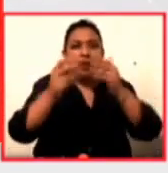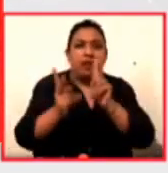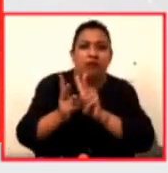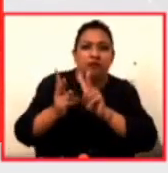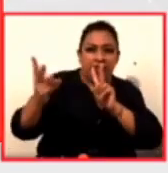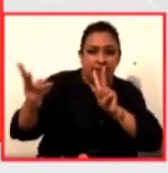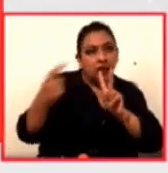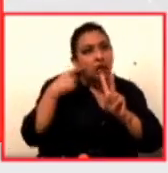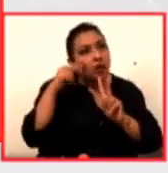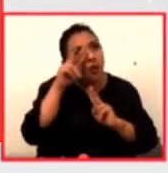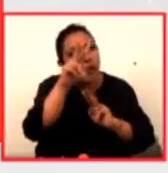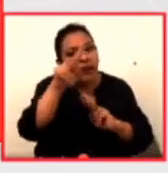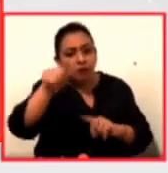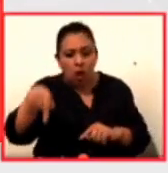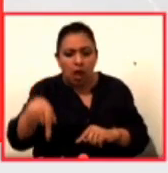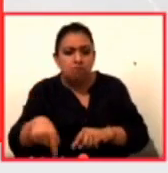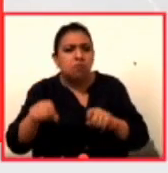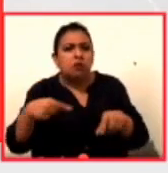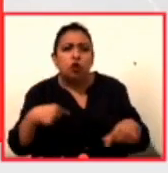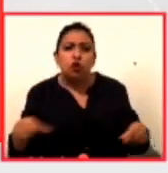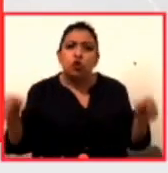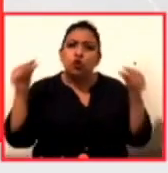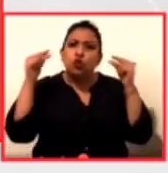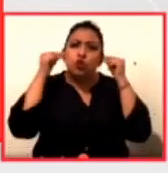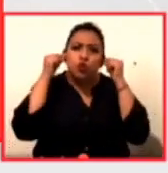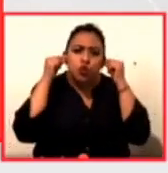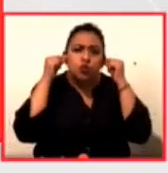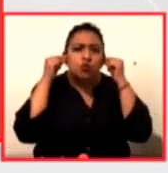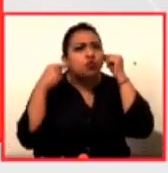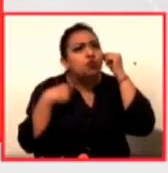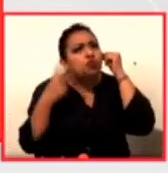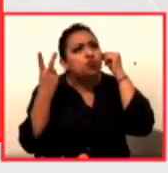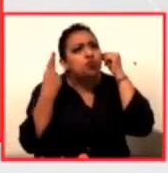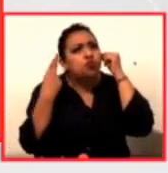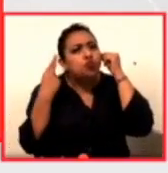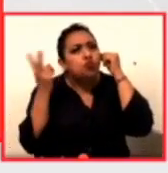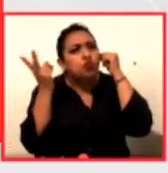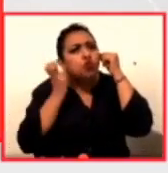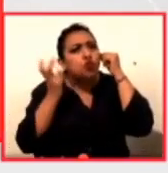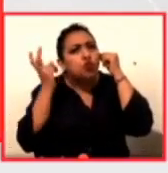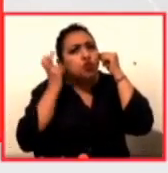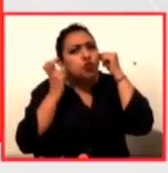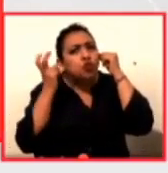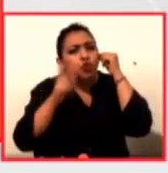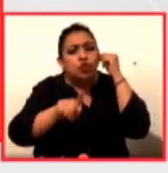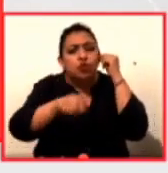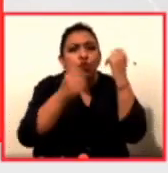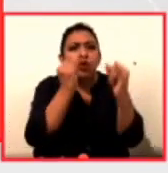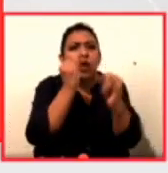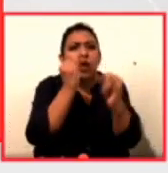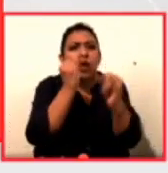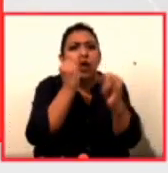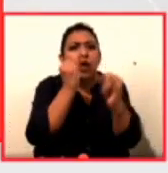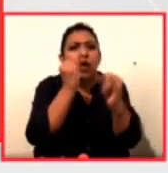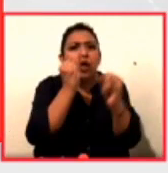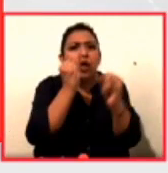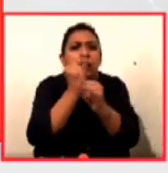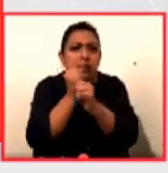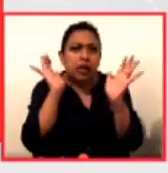escuchas acá con tus audífonos o en tu casa, en algún canal de internet, de radio, de